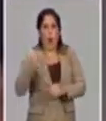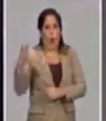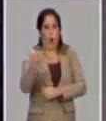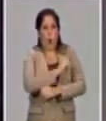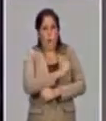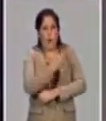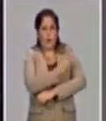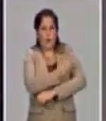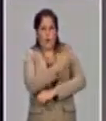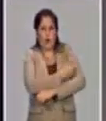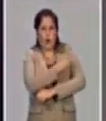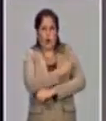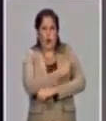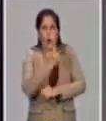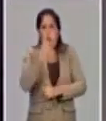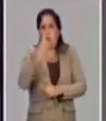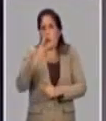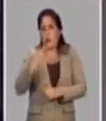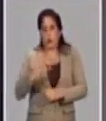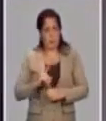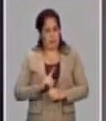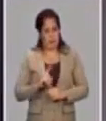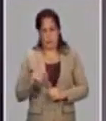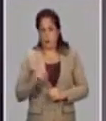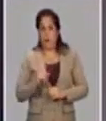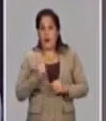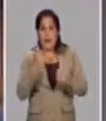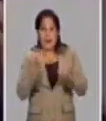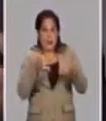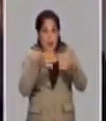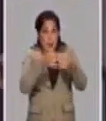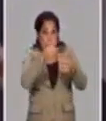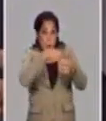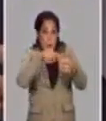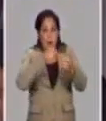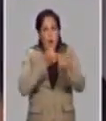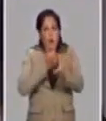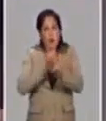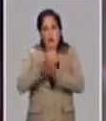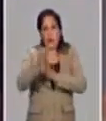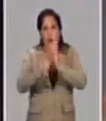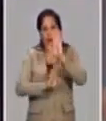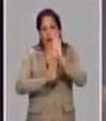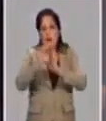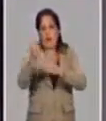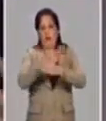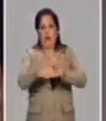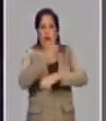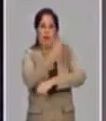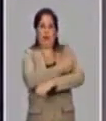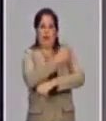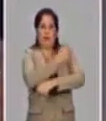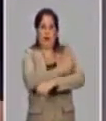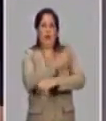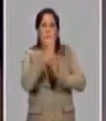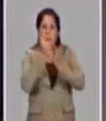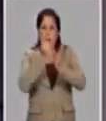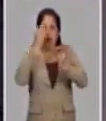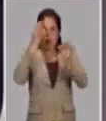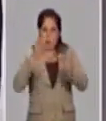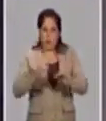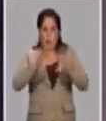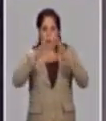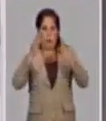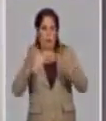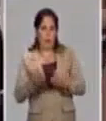a toda la población mundial con unos pocos candidatos vacunales. Por eso es es necesario continuar el desarrollo de diferentes vacunas para darle